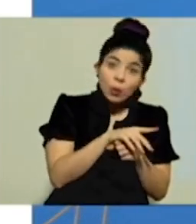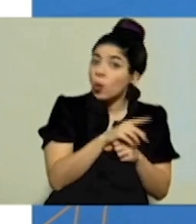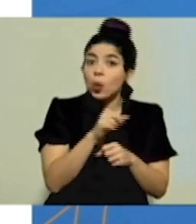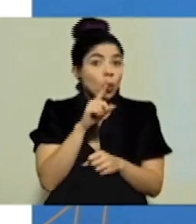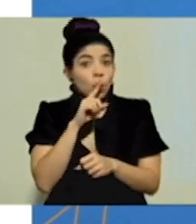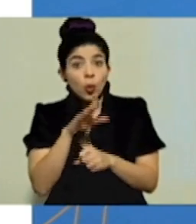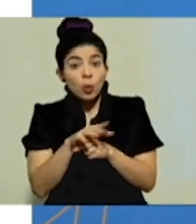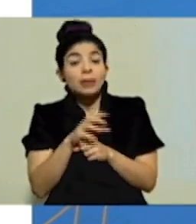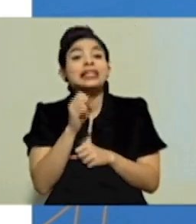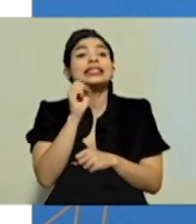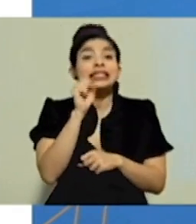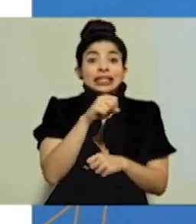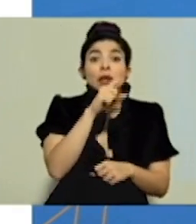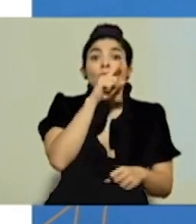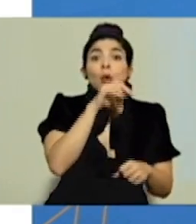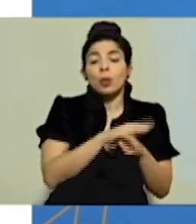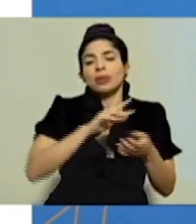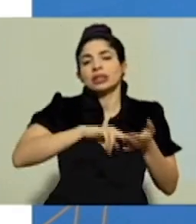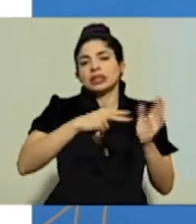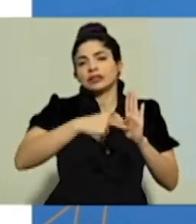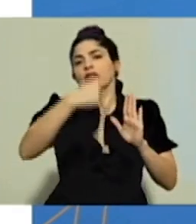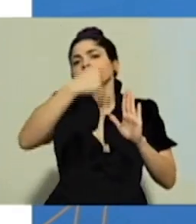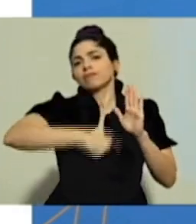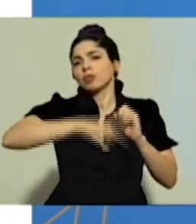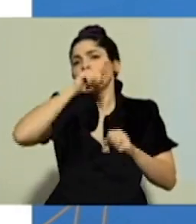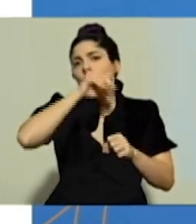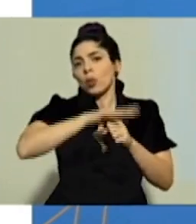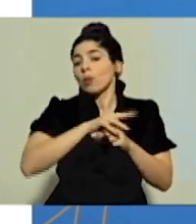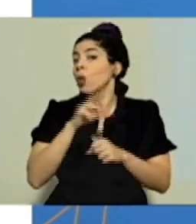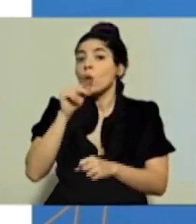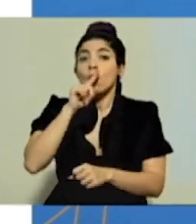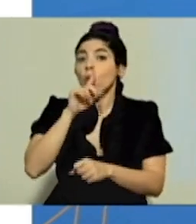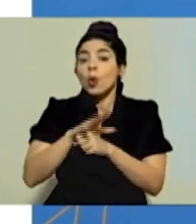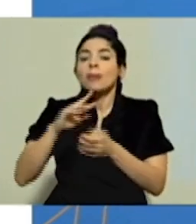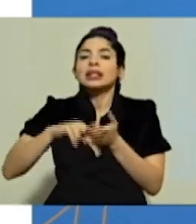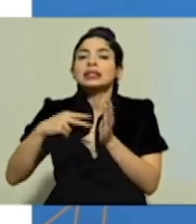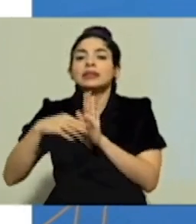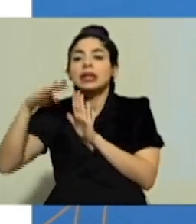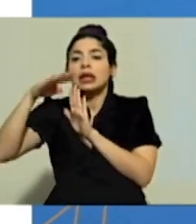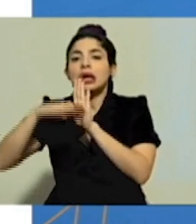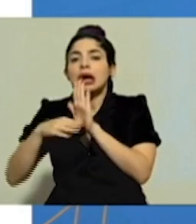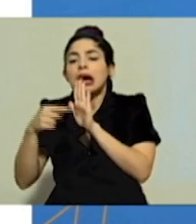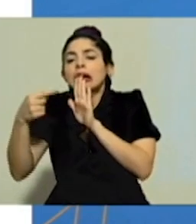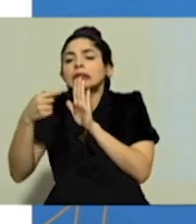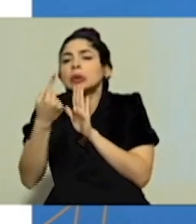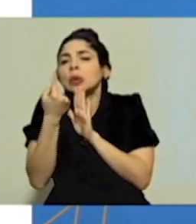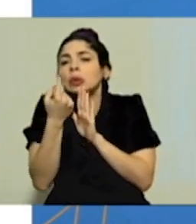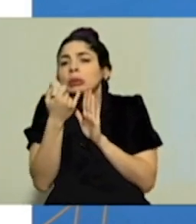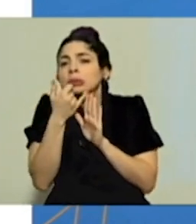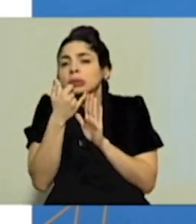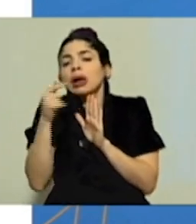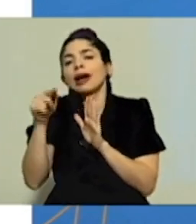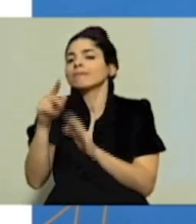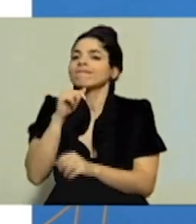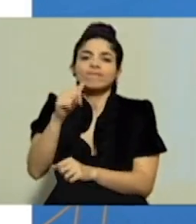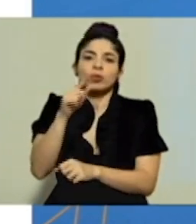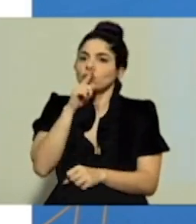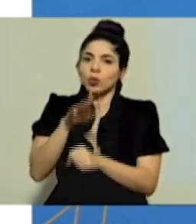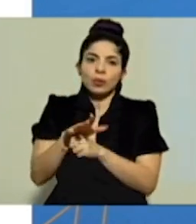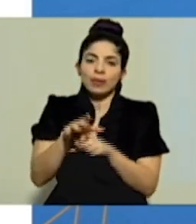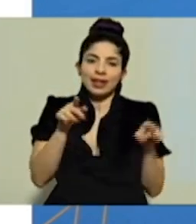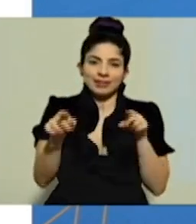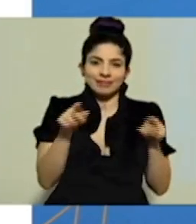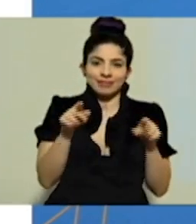el sentido de que si cumple es que cumple con todas las medidas y no cumple es que no cumple con alguna de ellas. Entonces, específicamente,